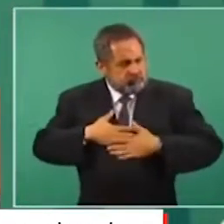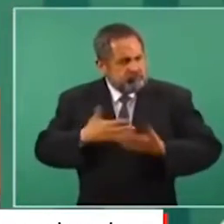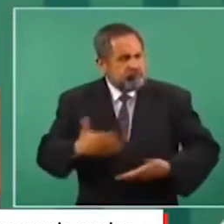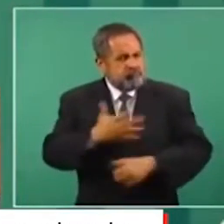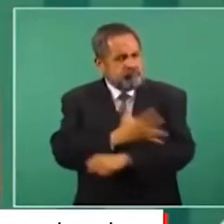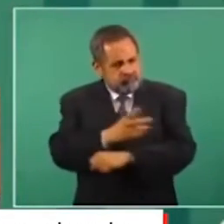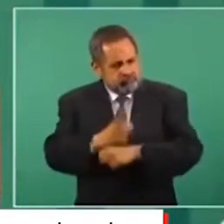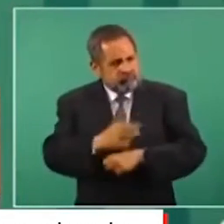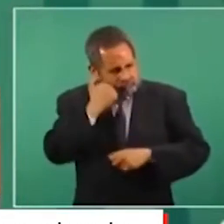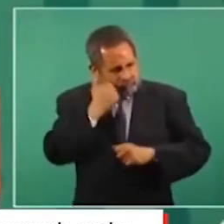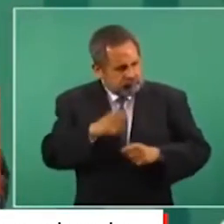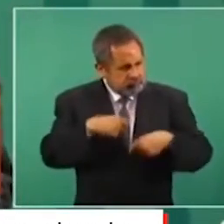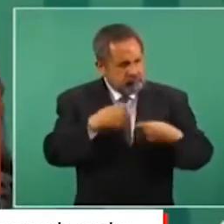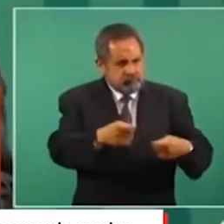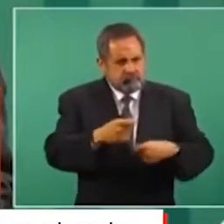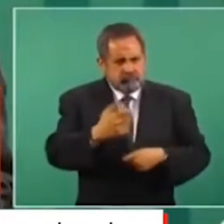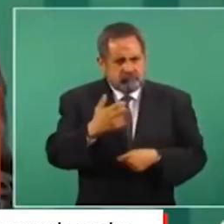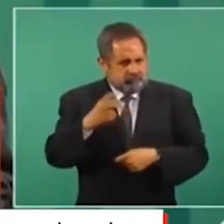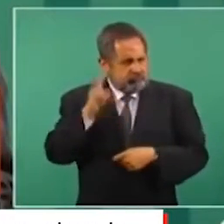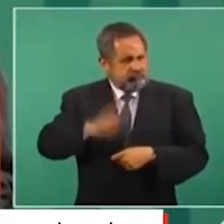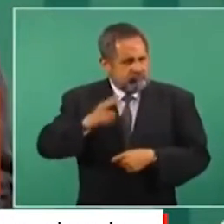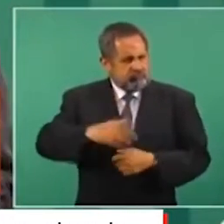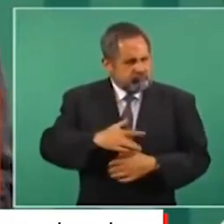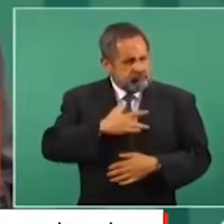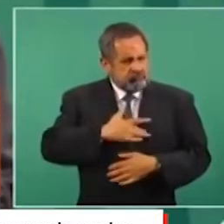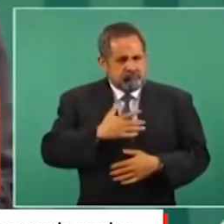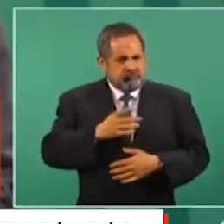¿Qué es